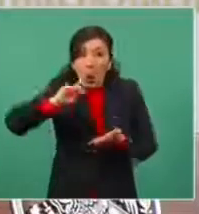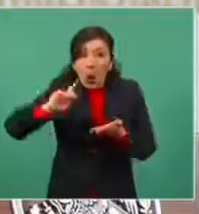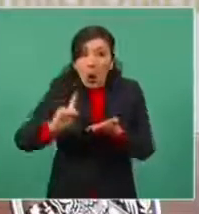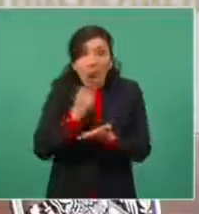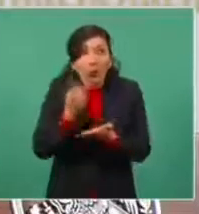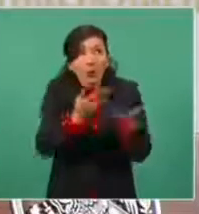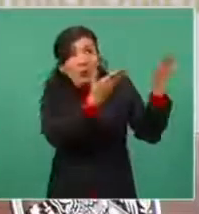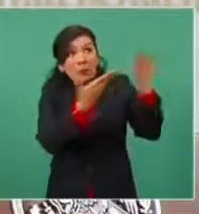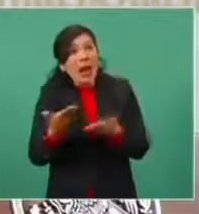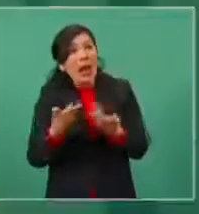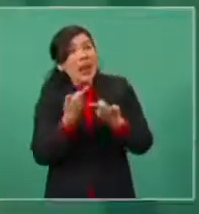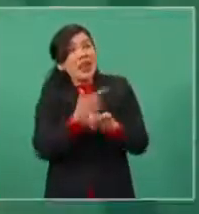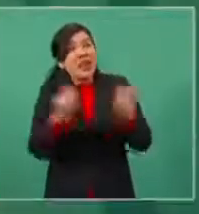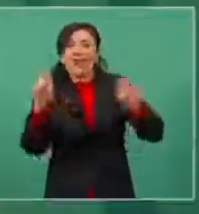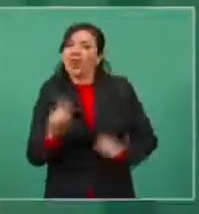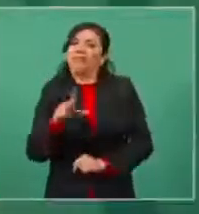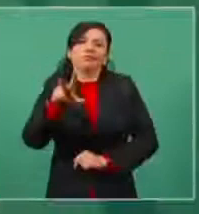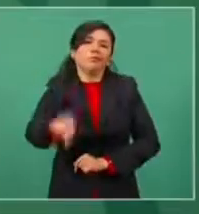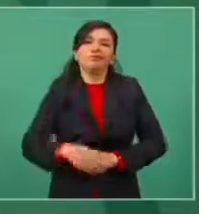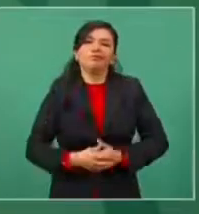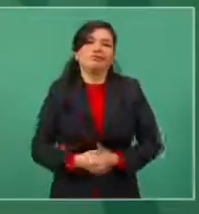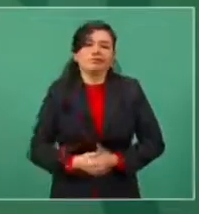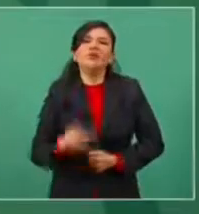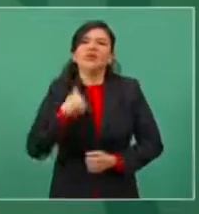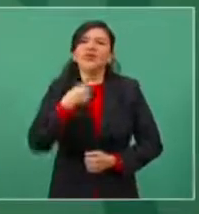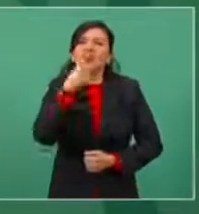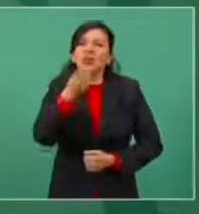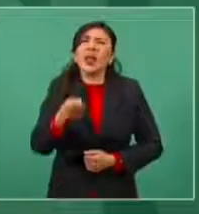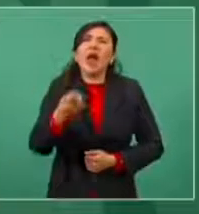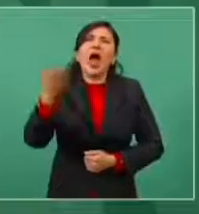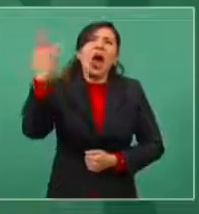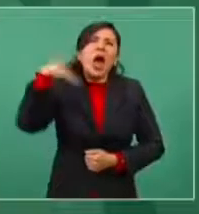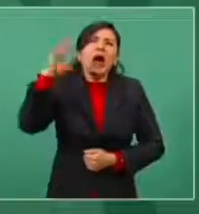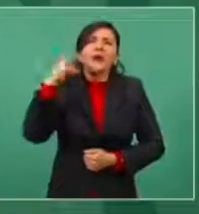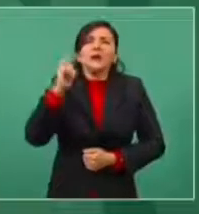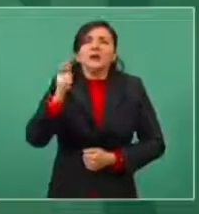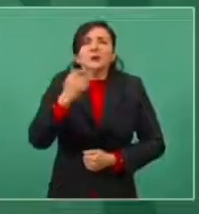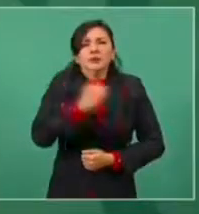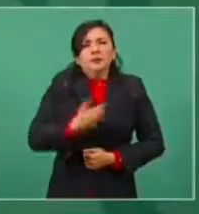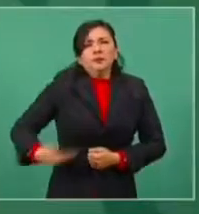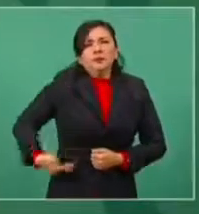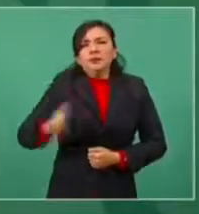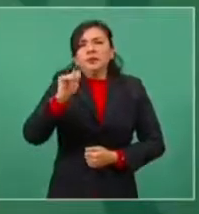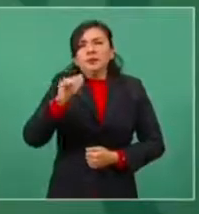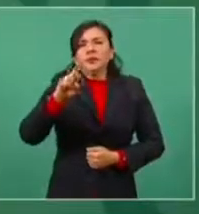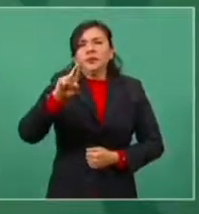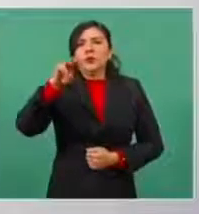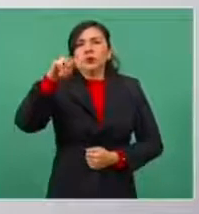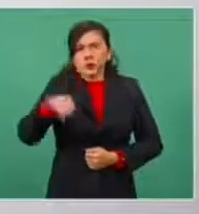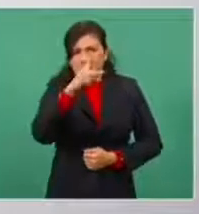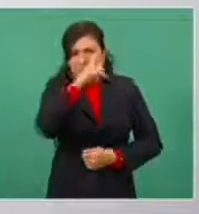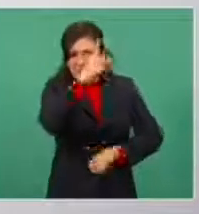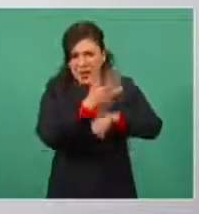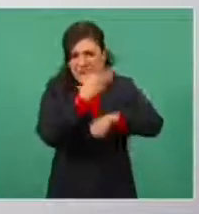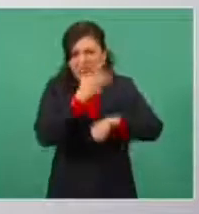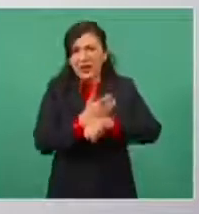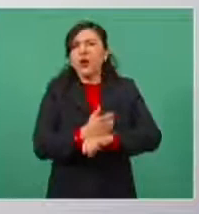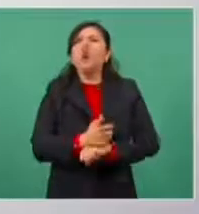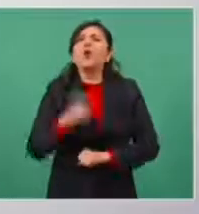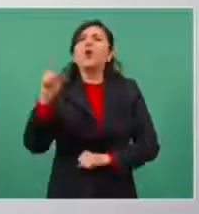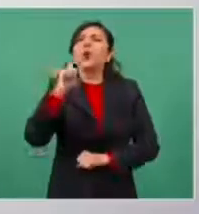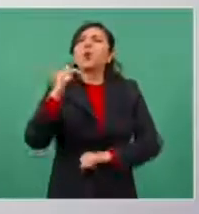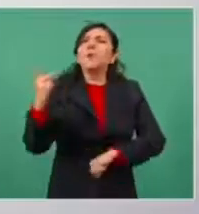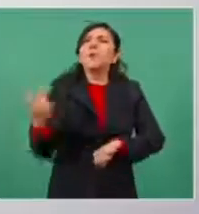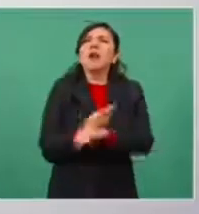Les comentaba yo que durante el gobierno del presidente Trump, cuando se dio este asunto de Sinaloa y cuando